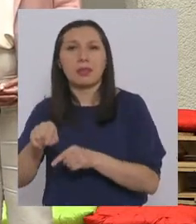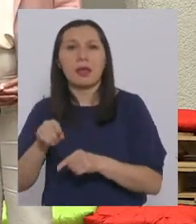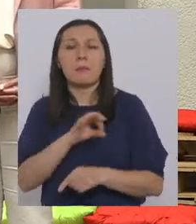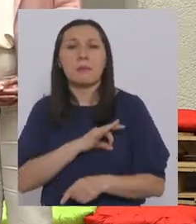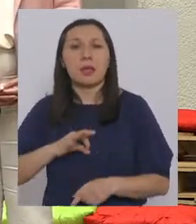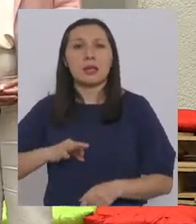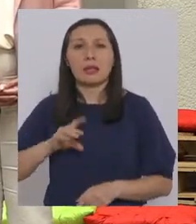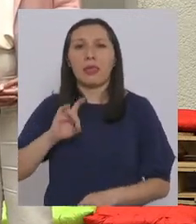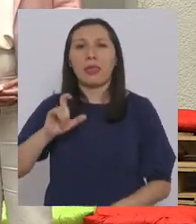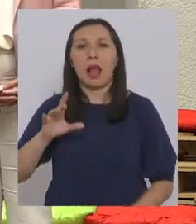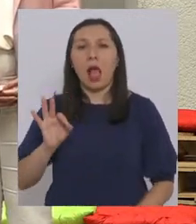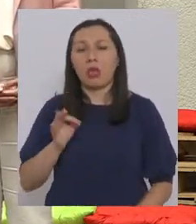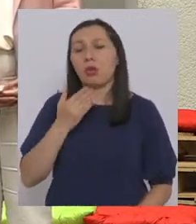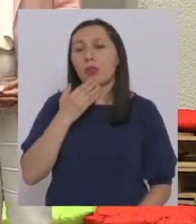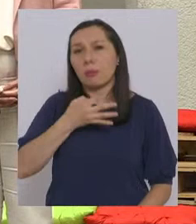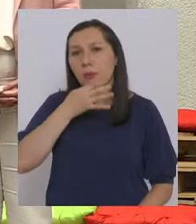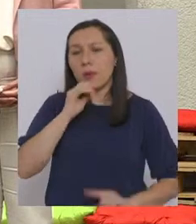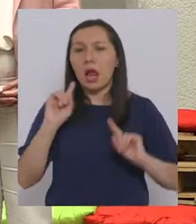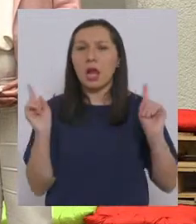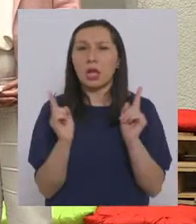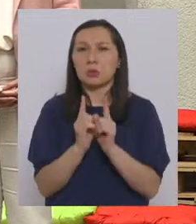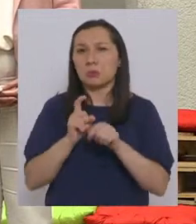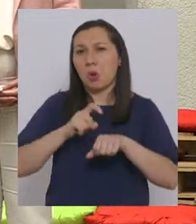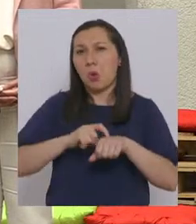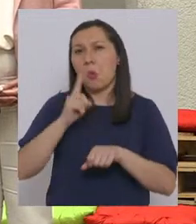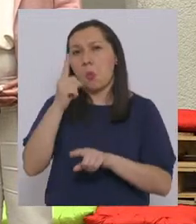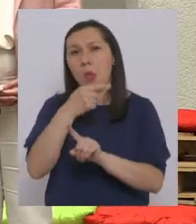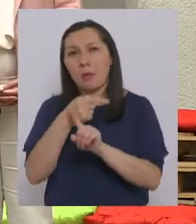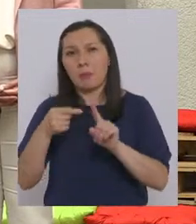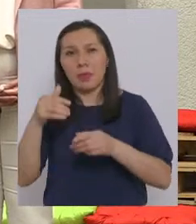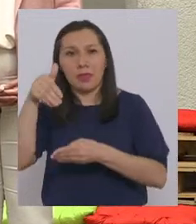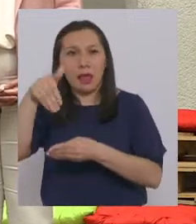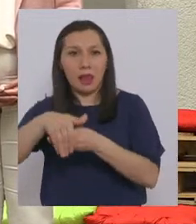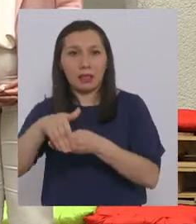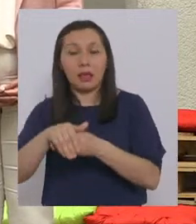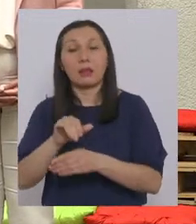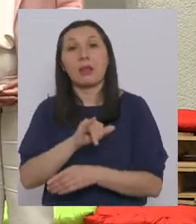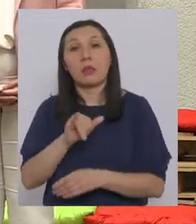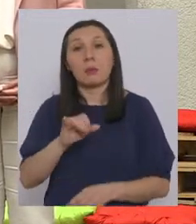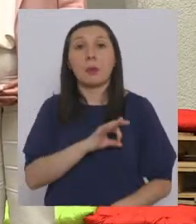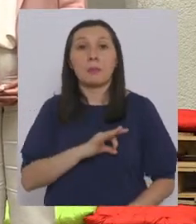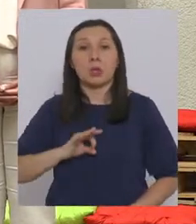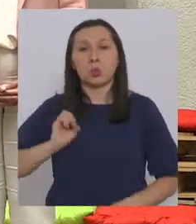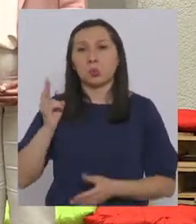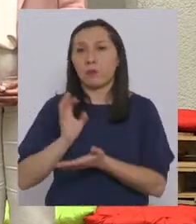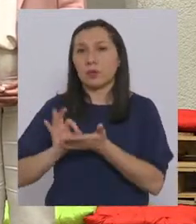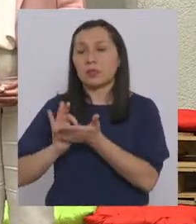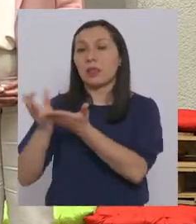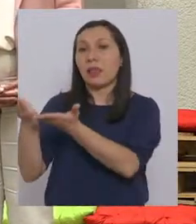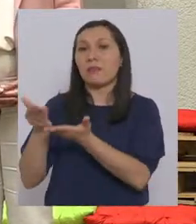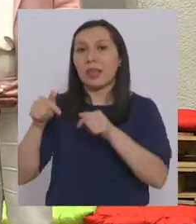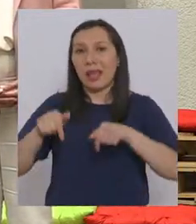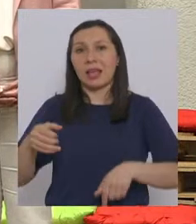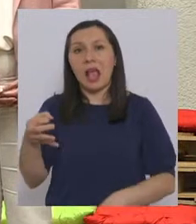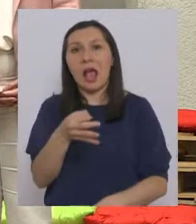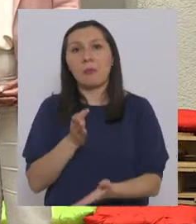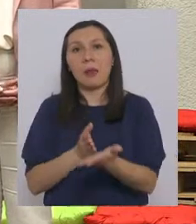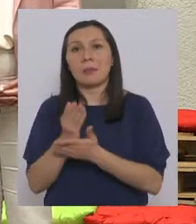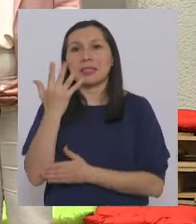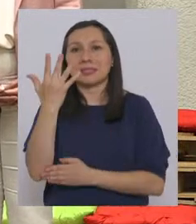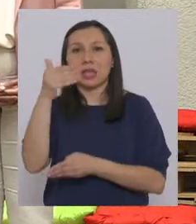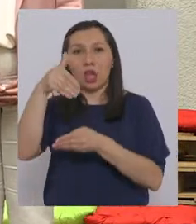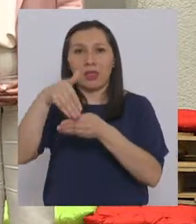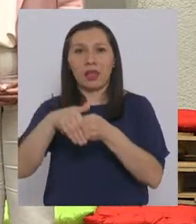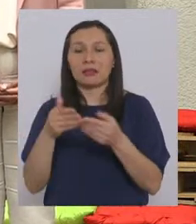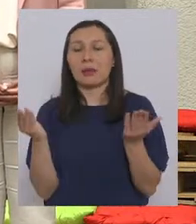Delgado vamos a estar haciendo también un resumen a eso de las 1 y media de la tarde y los ministros subsecretarios están invitados aquí a la moneda a partir de las 5 de la